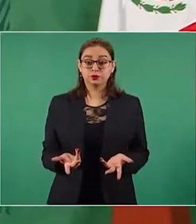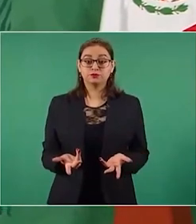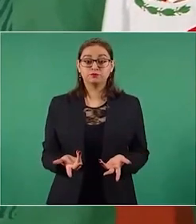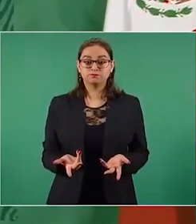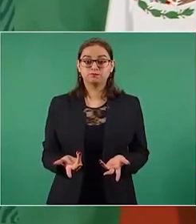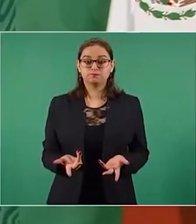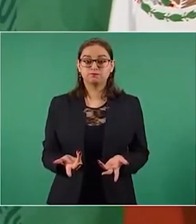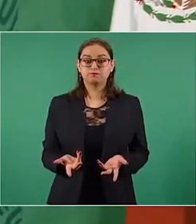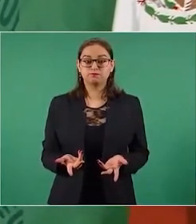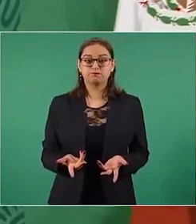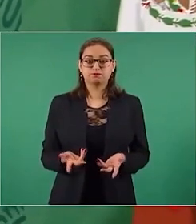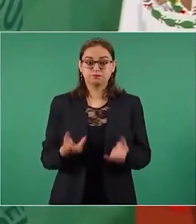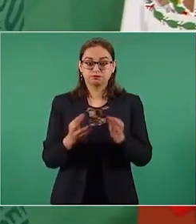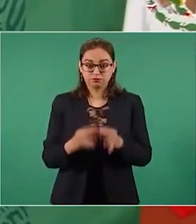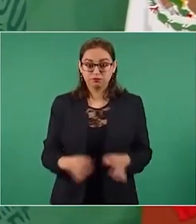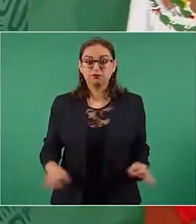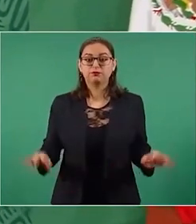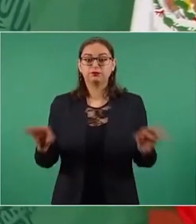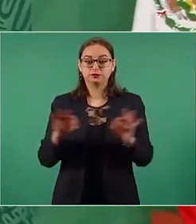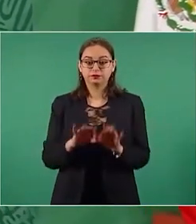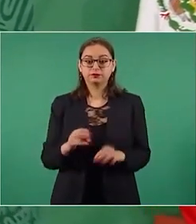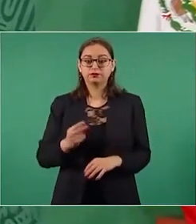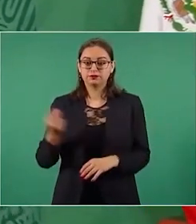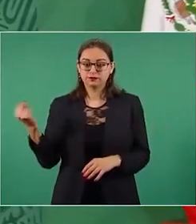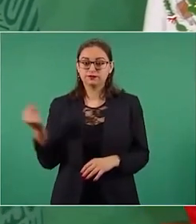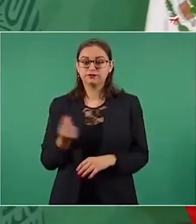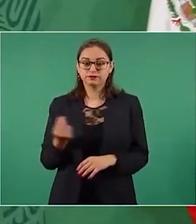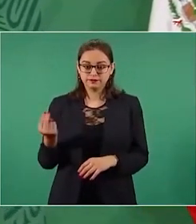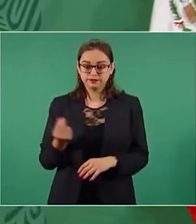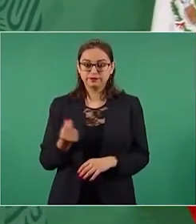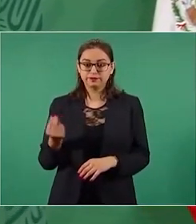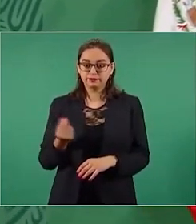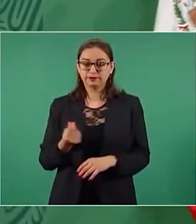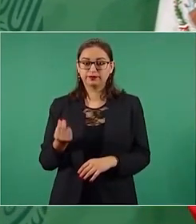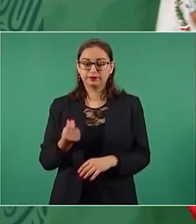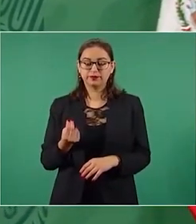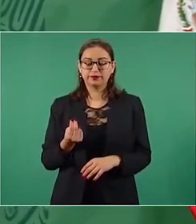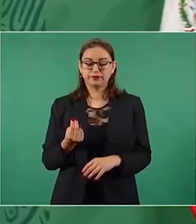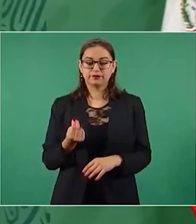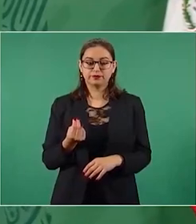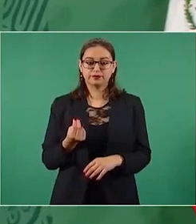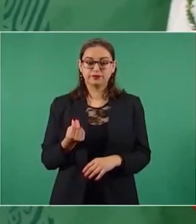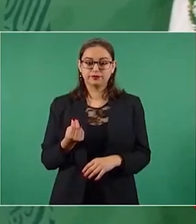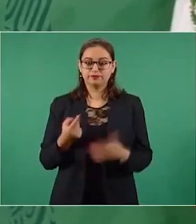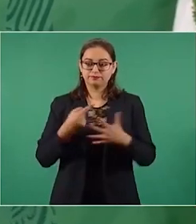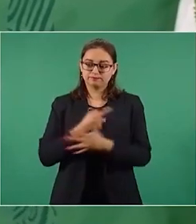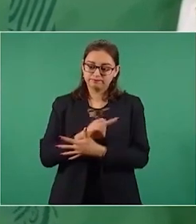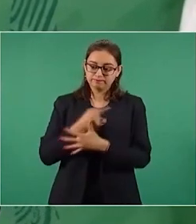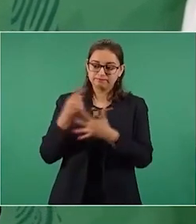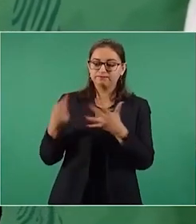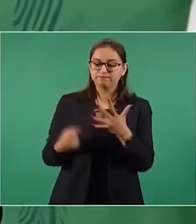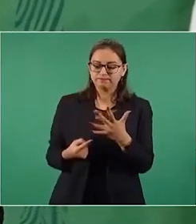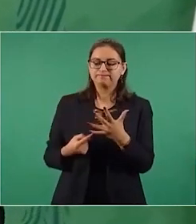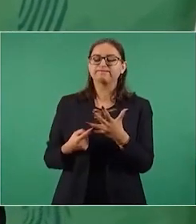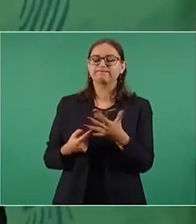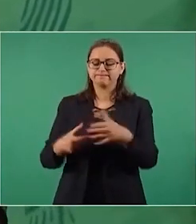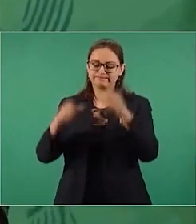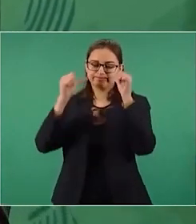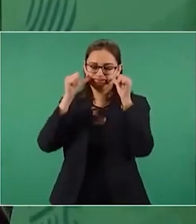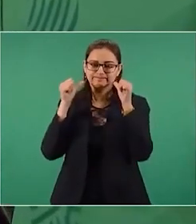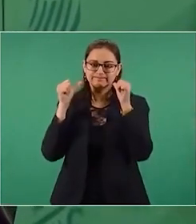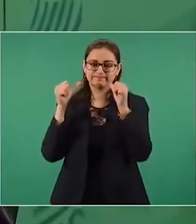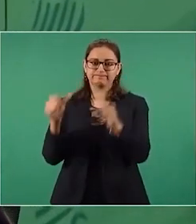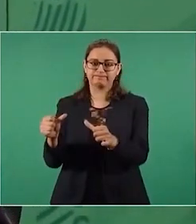que atender las causas que originan